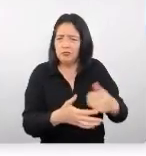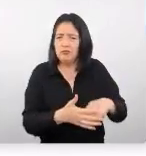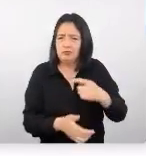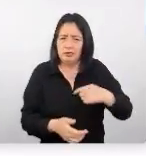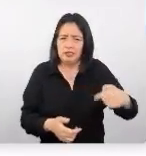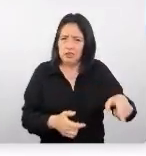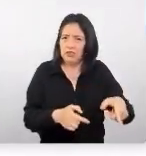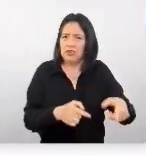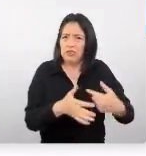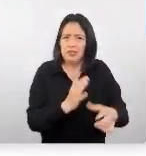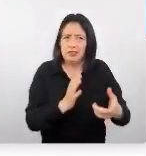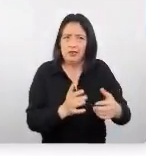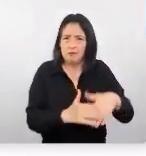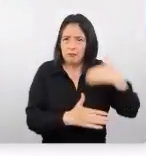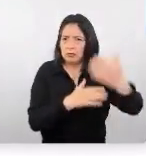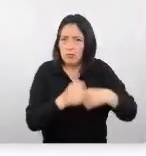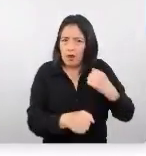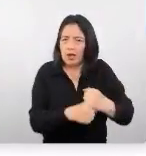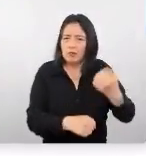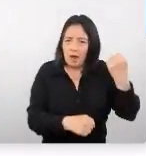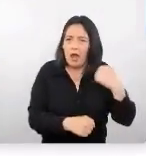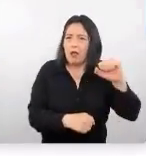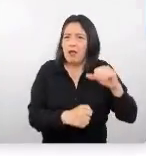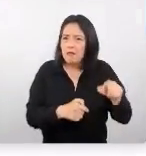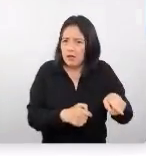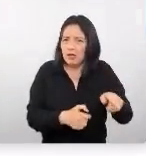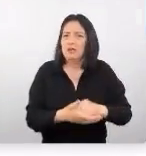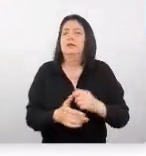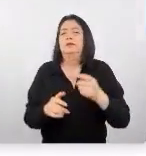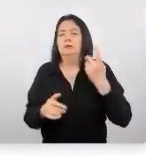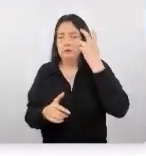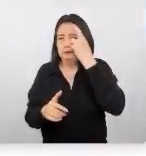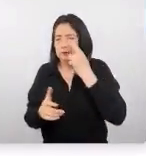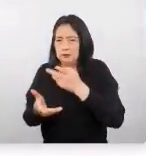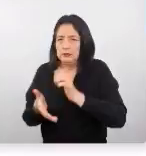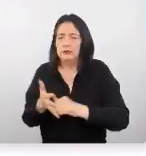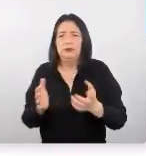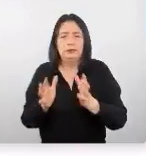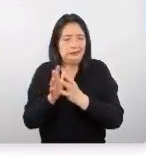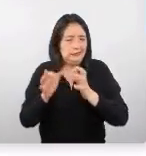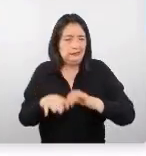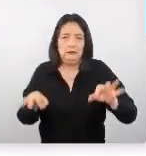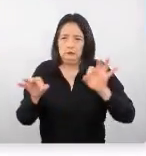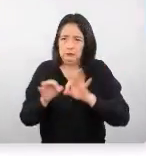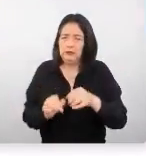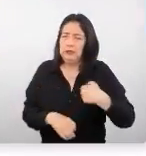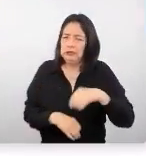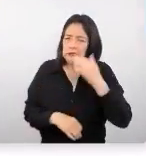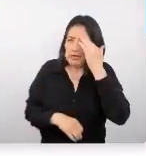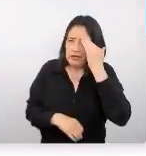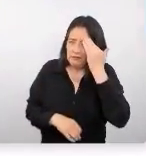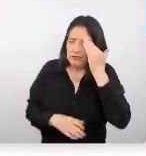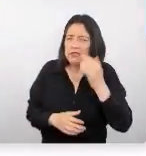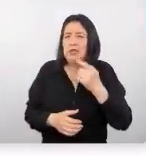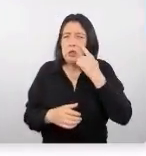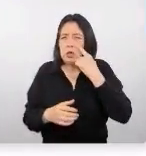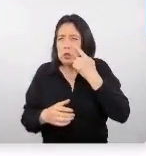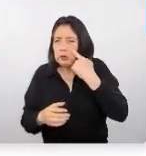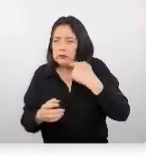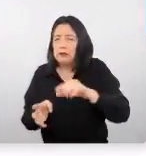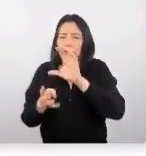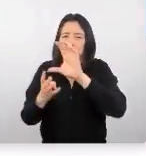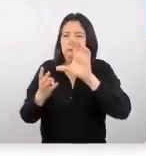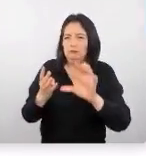disparar en el próximo año. Entonces, para eso es importante poder conocer un poco las características